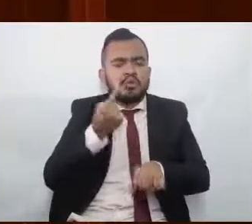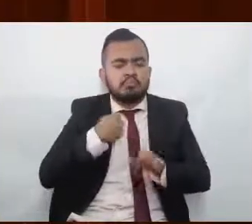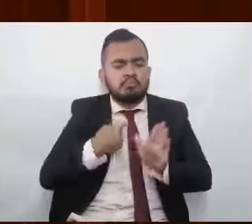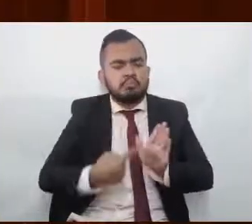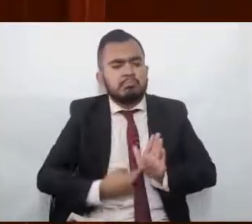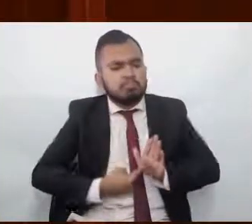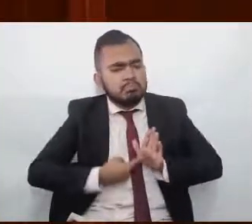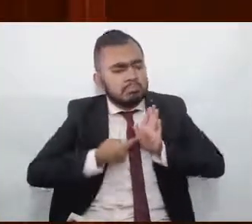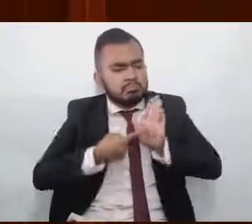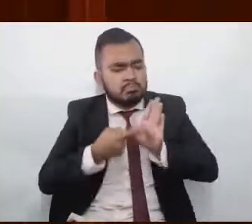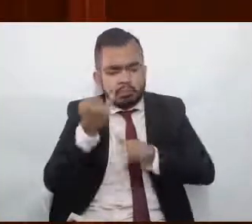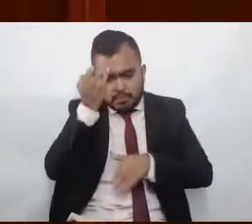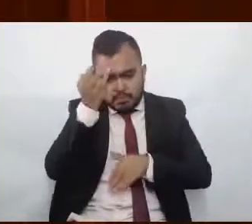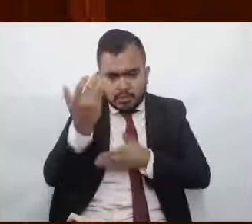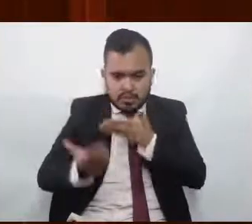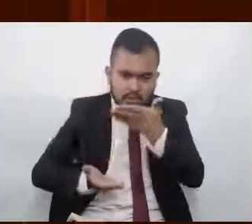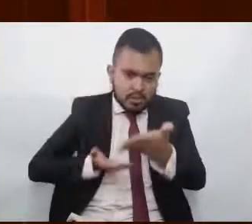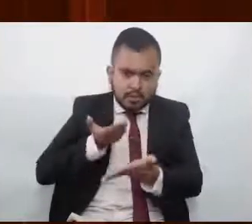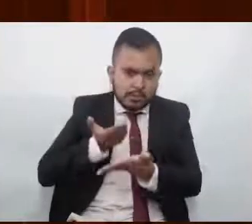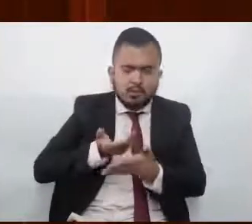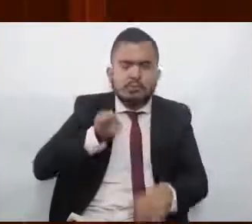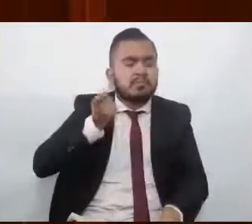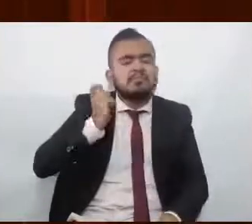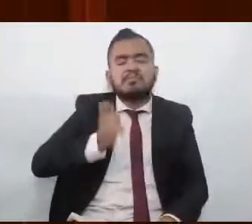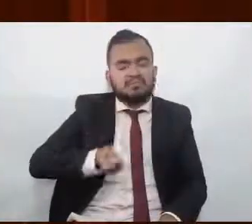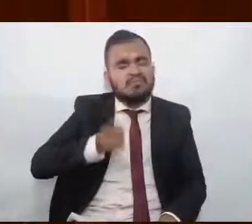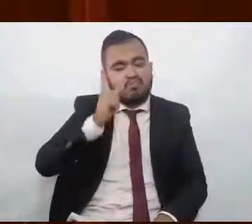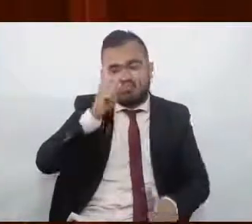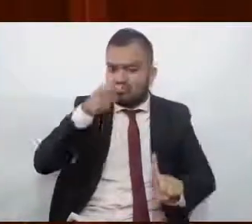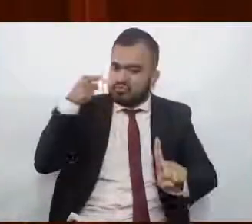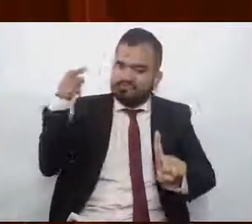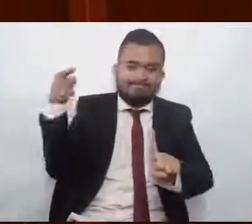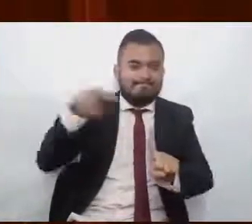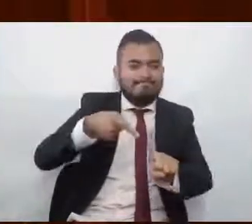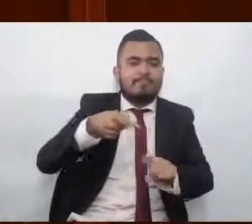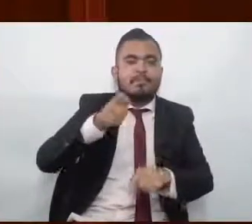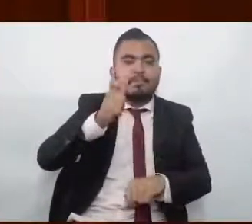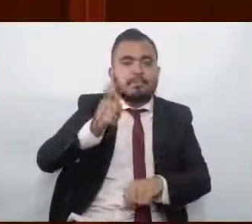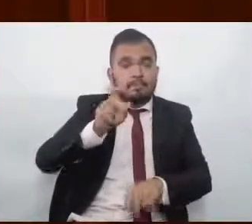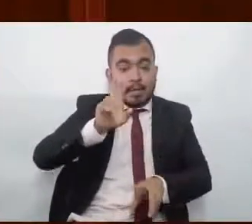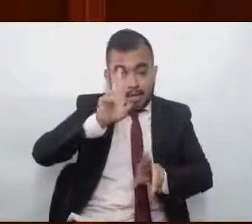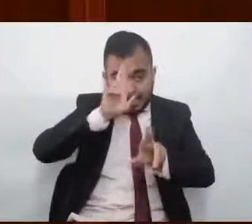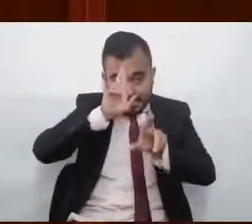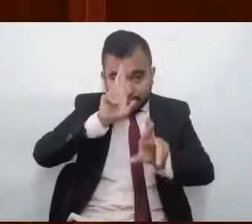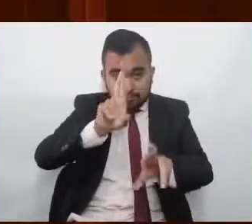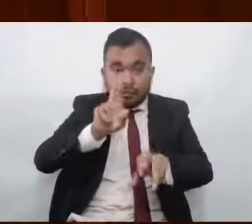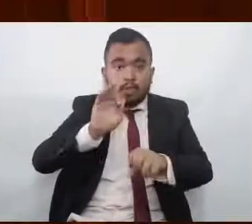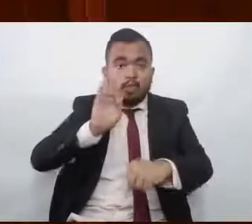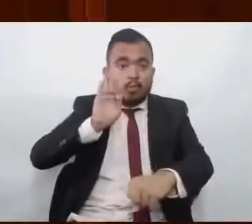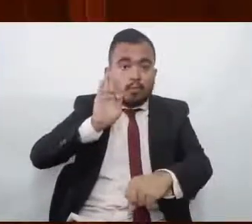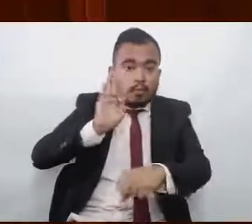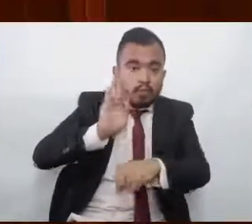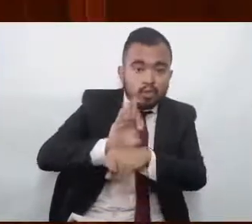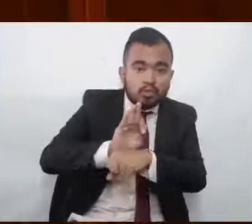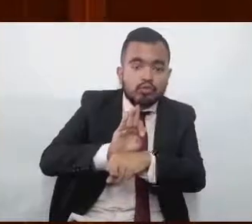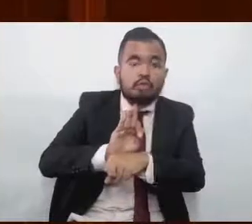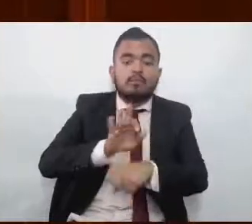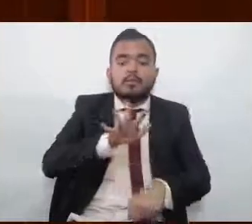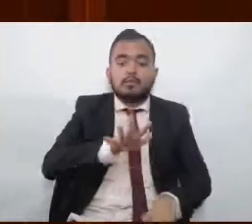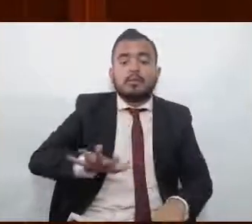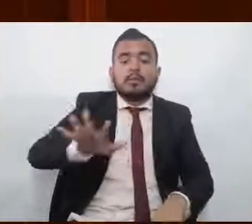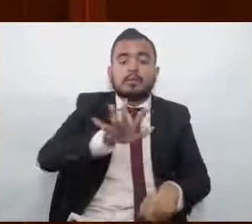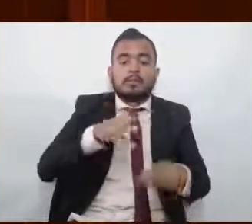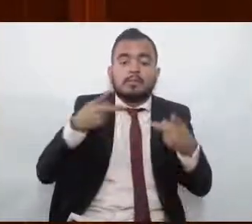como fin, así como se presentó, tiene como objeto el respeto, la protección y la garantía de los derechos de las